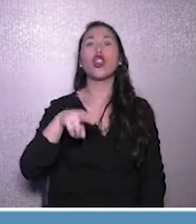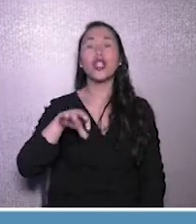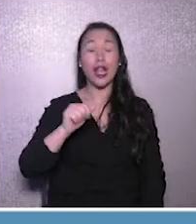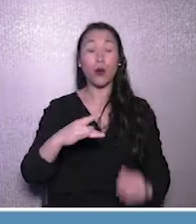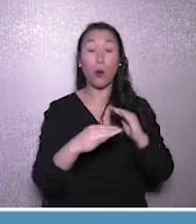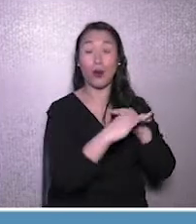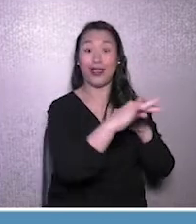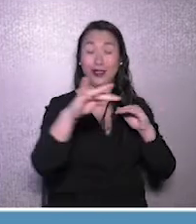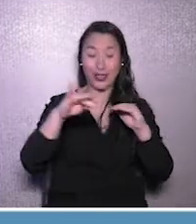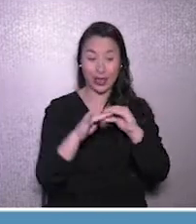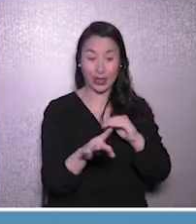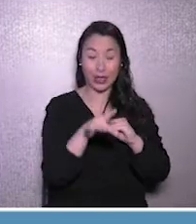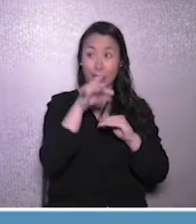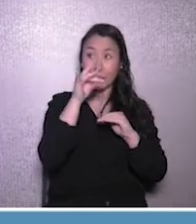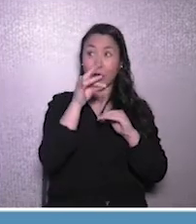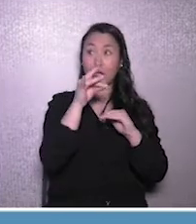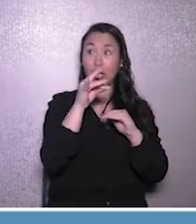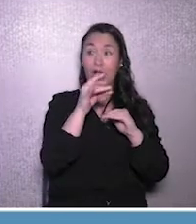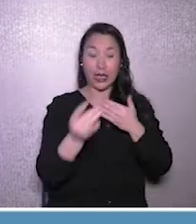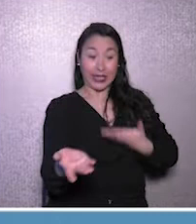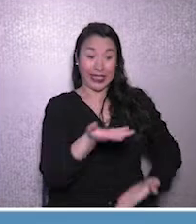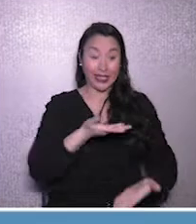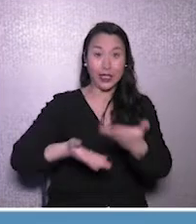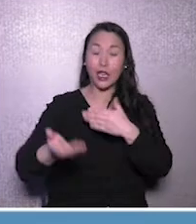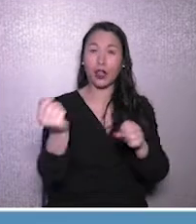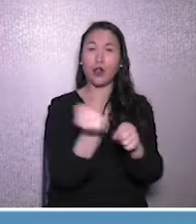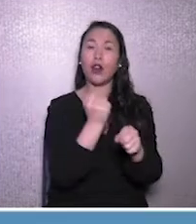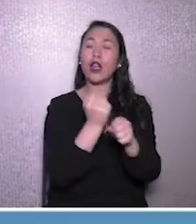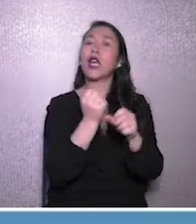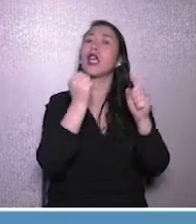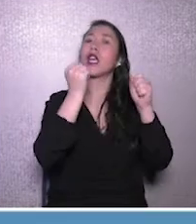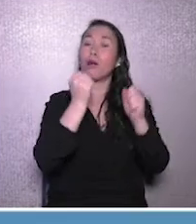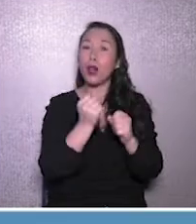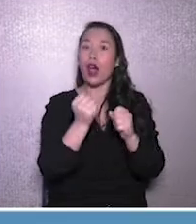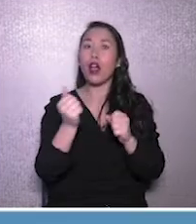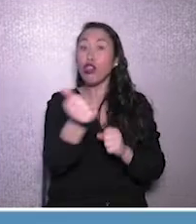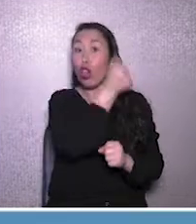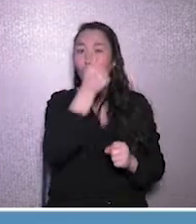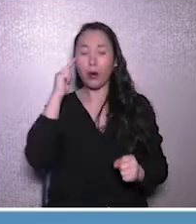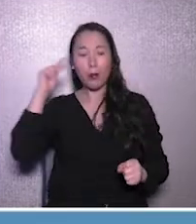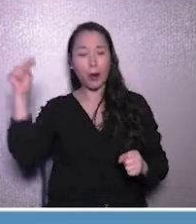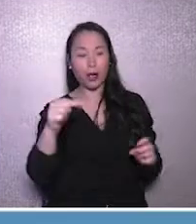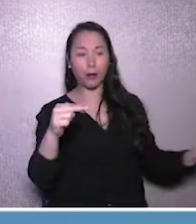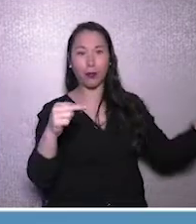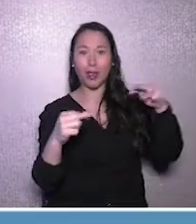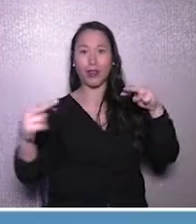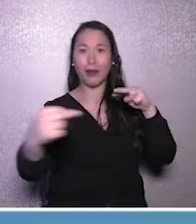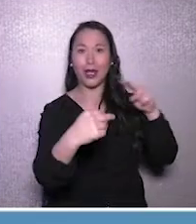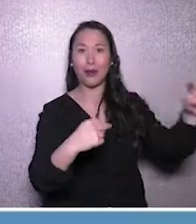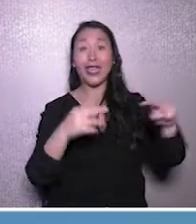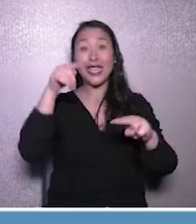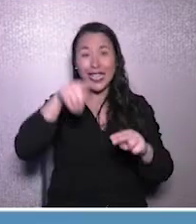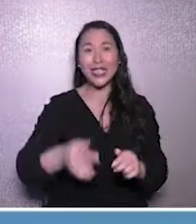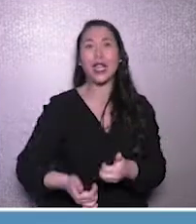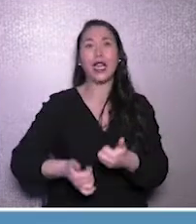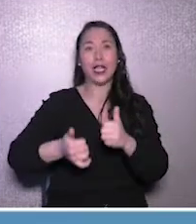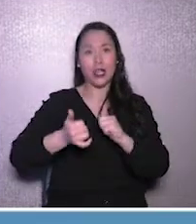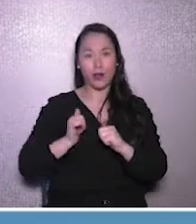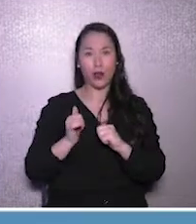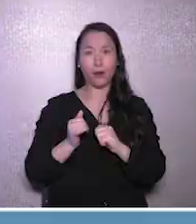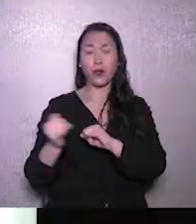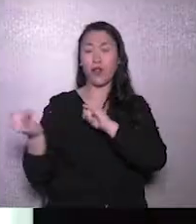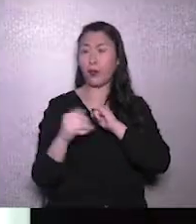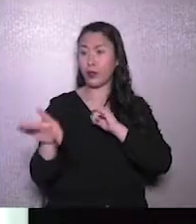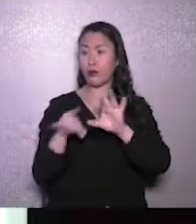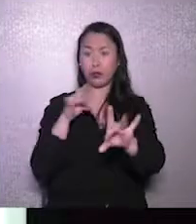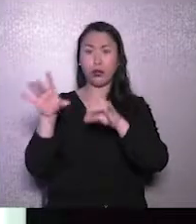interoperable y que sea capaz de ser visto por todos. Ese es el desafío. Rescate información de los